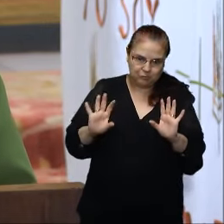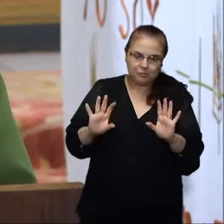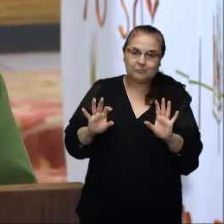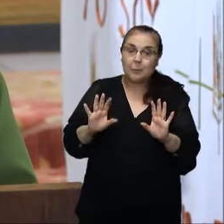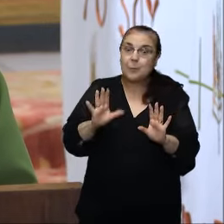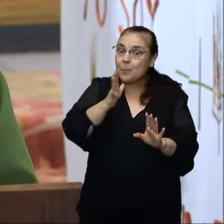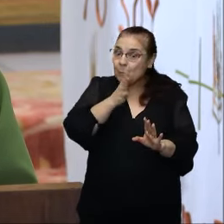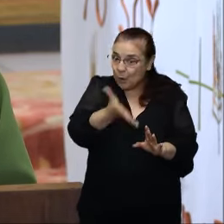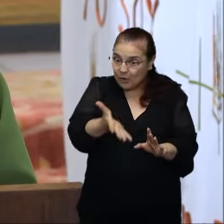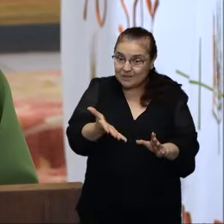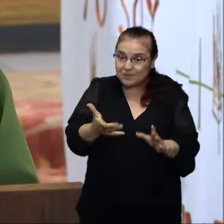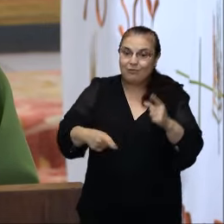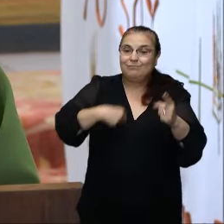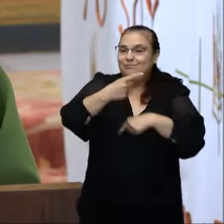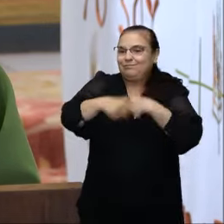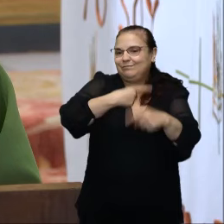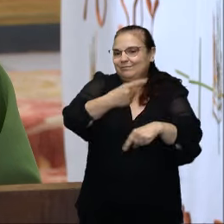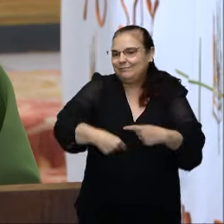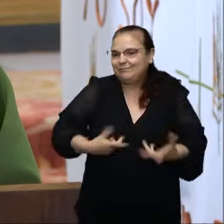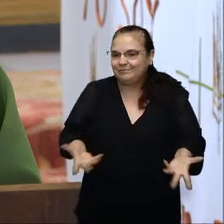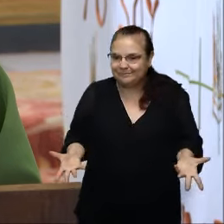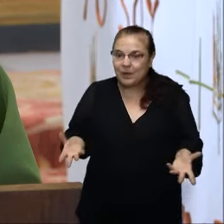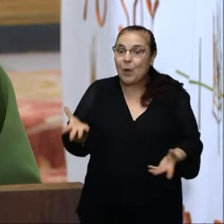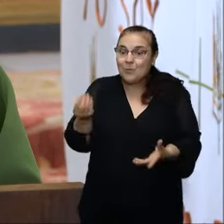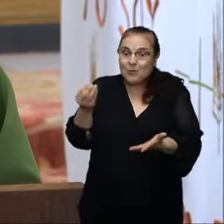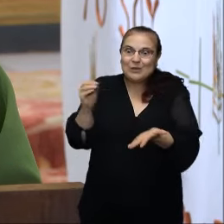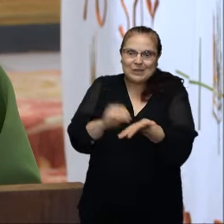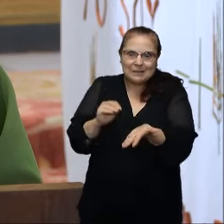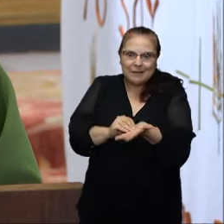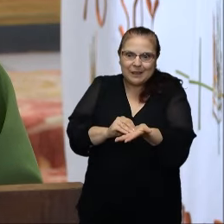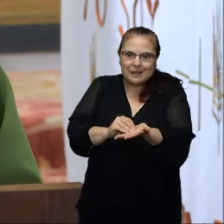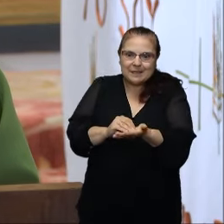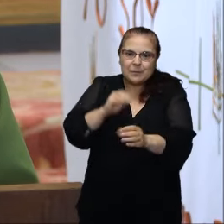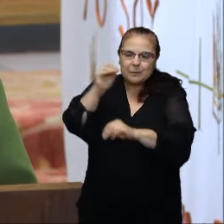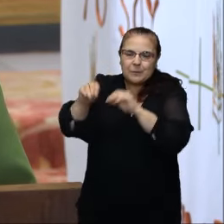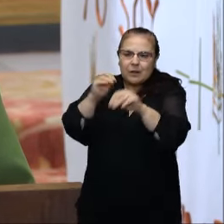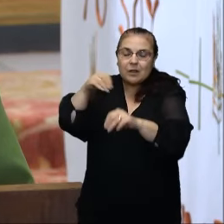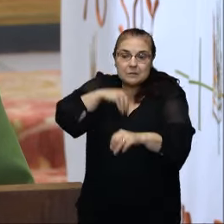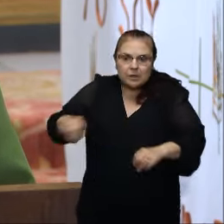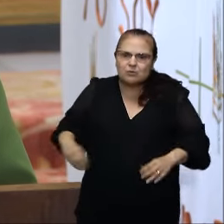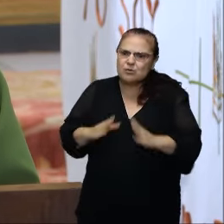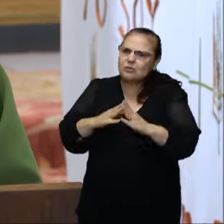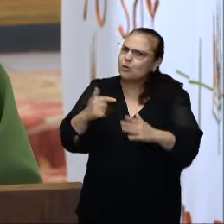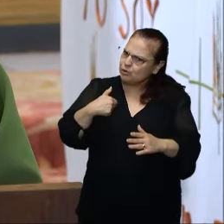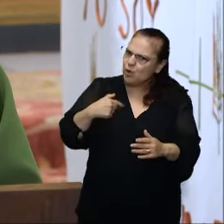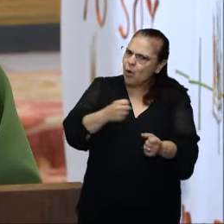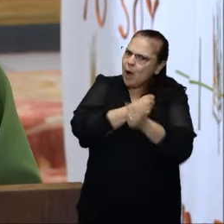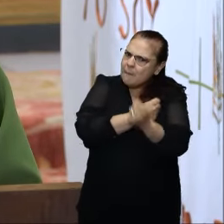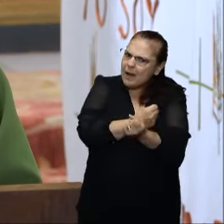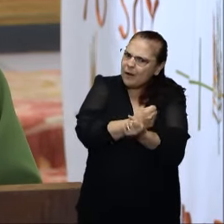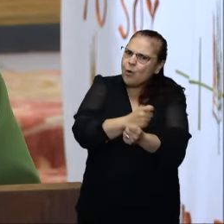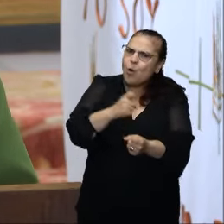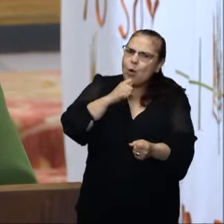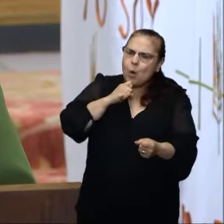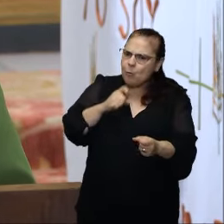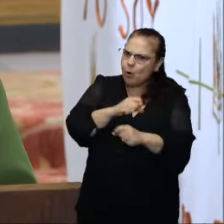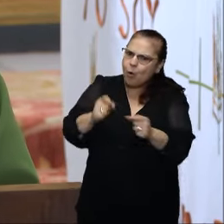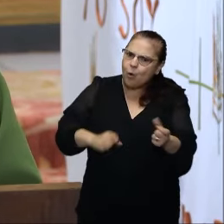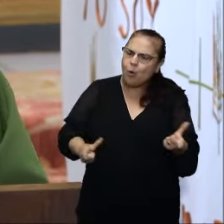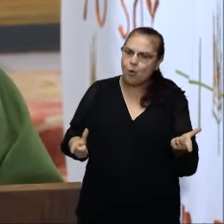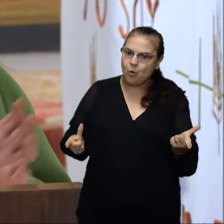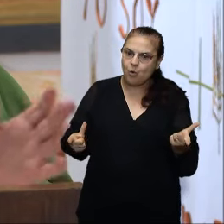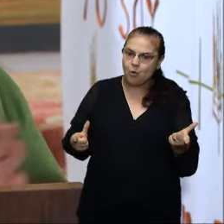Por eso, en cada día, pues estaremos muchas veces preguntando al Espíritu Santo ¿cómo tengo yo que amar? Amarte a ti y amar a esta persona.